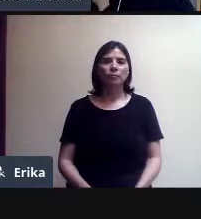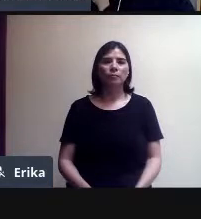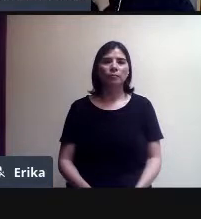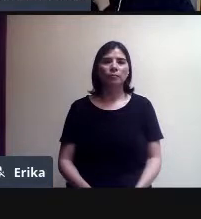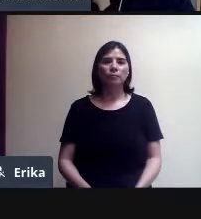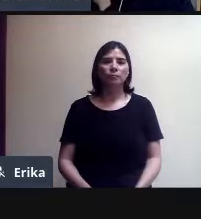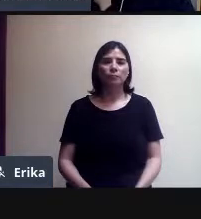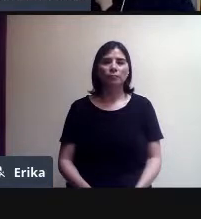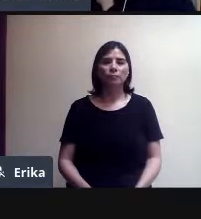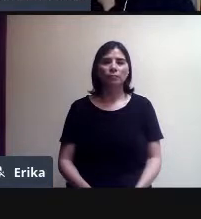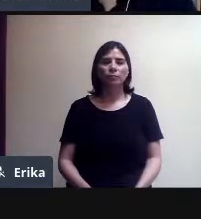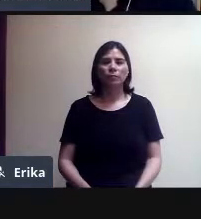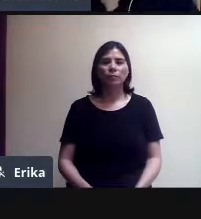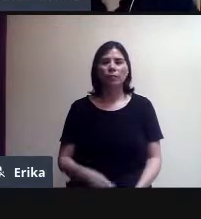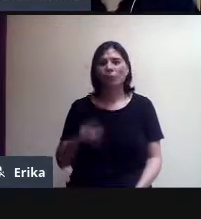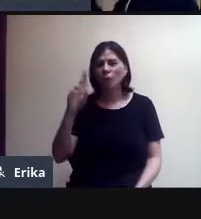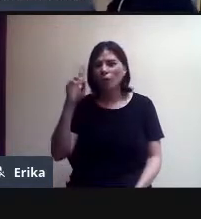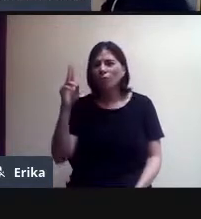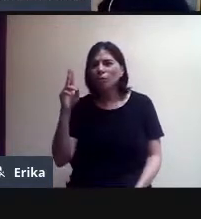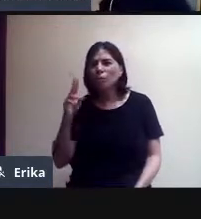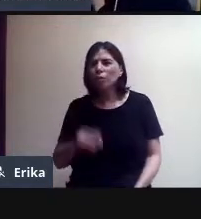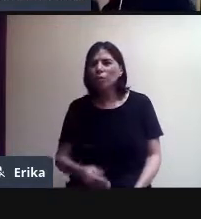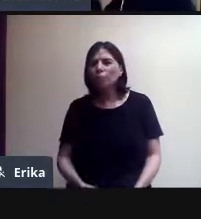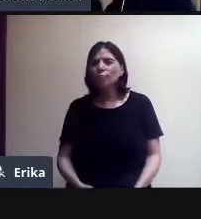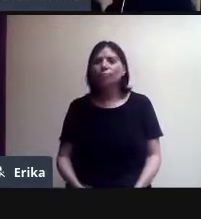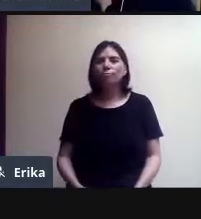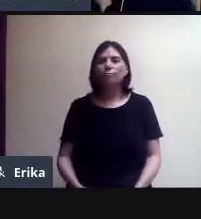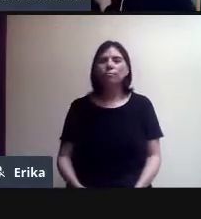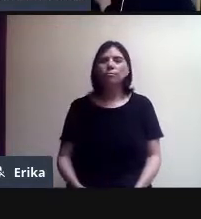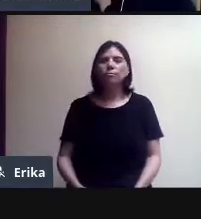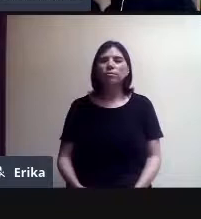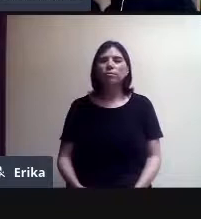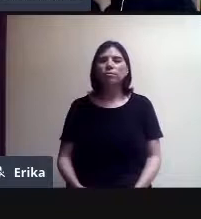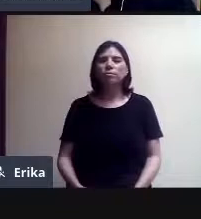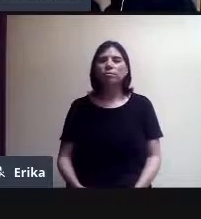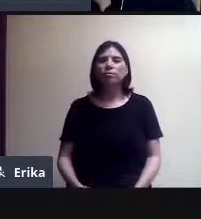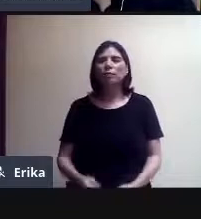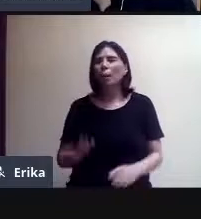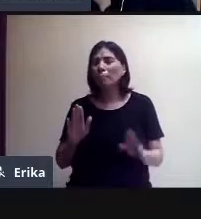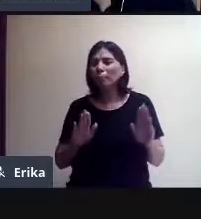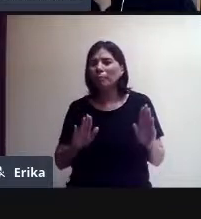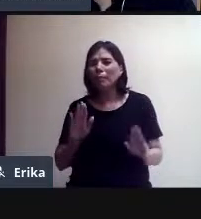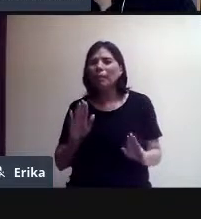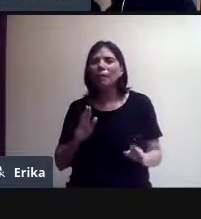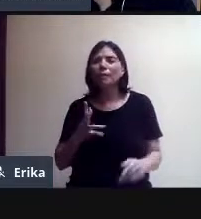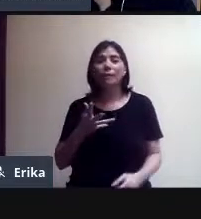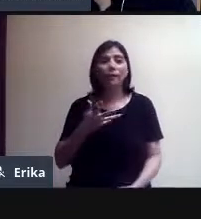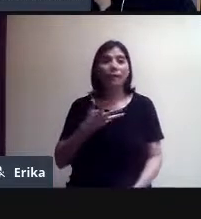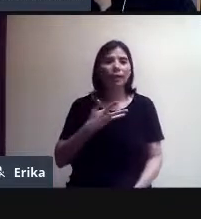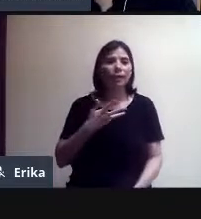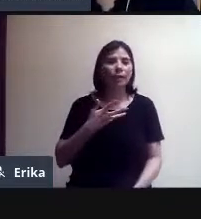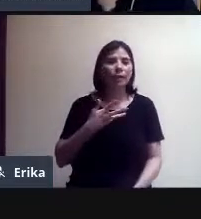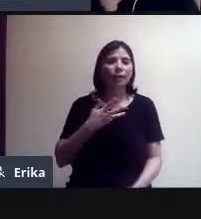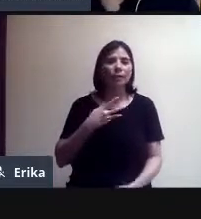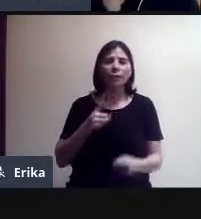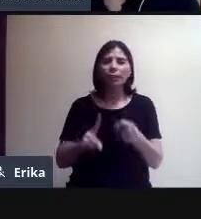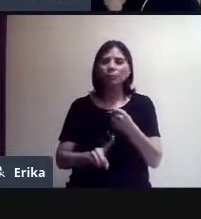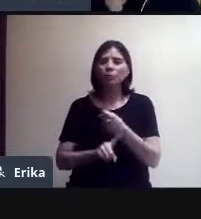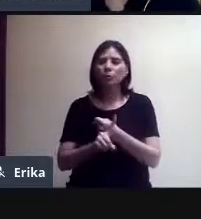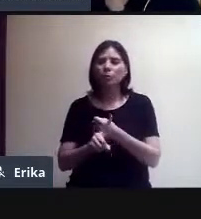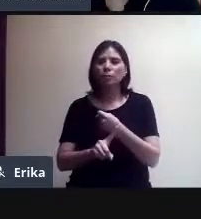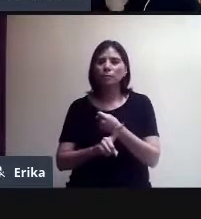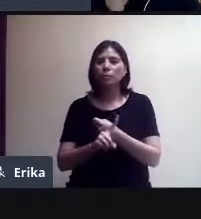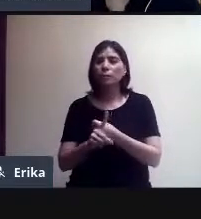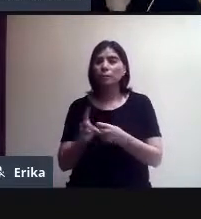Hola, estamos al parecer teniendo algún tema con la conectividad de